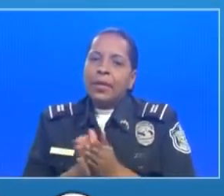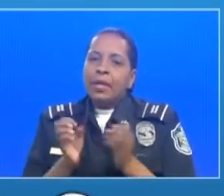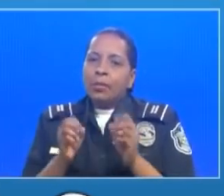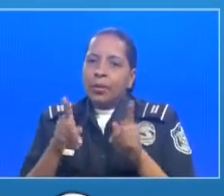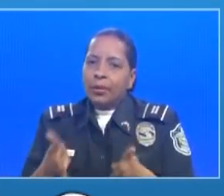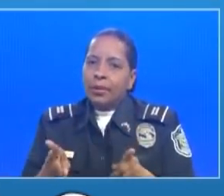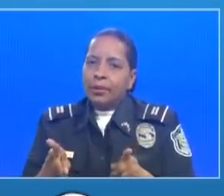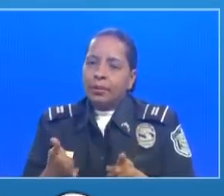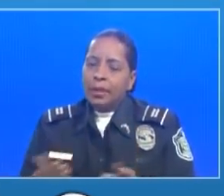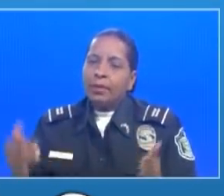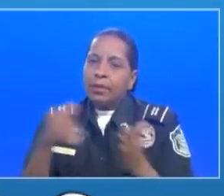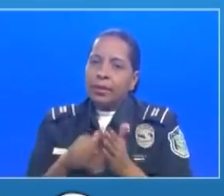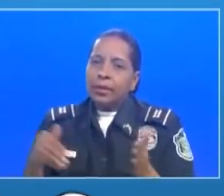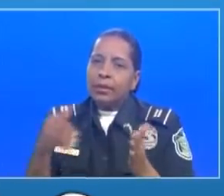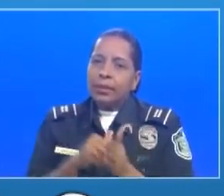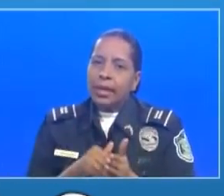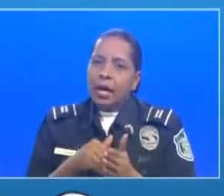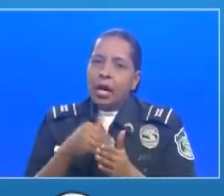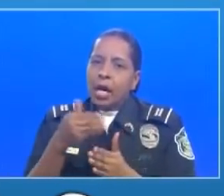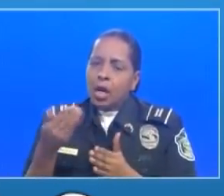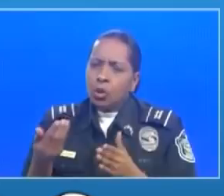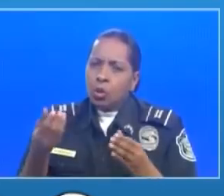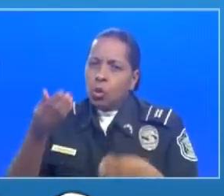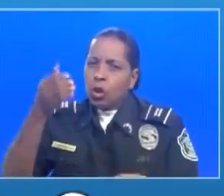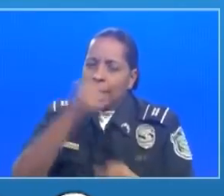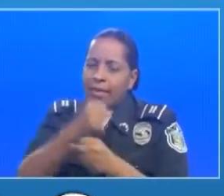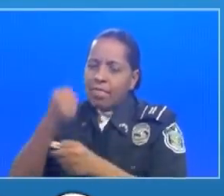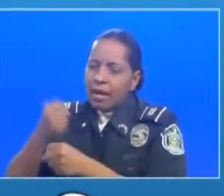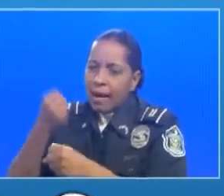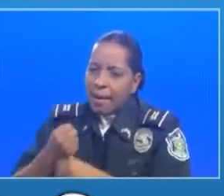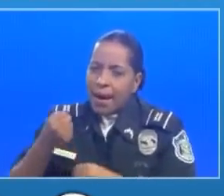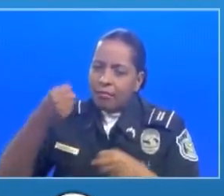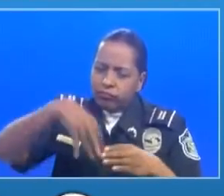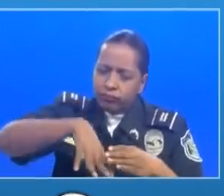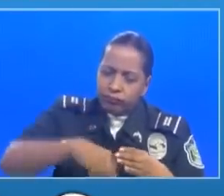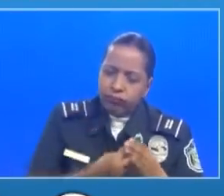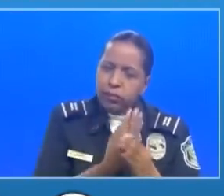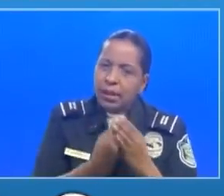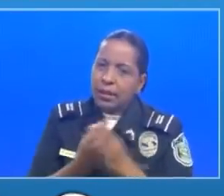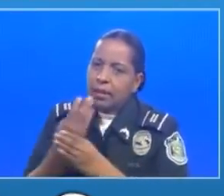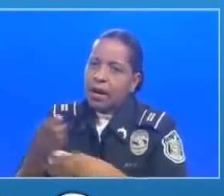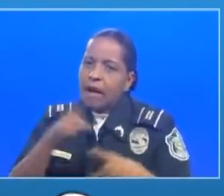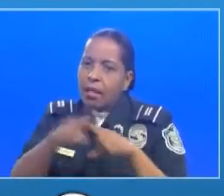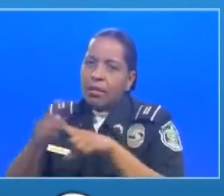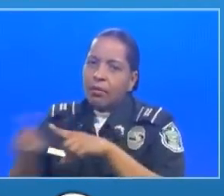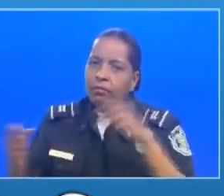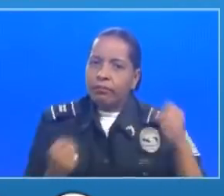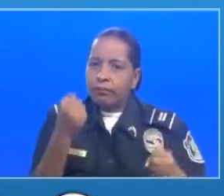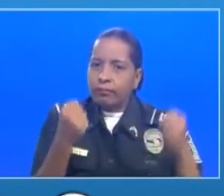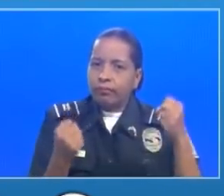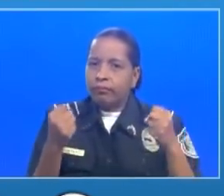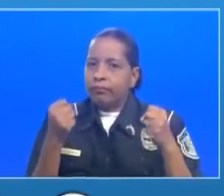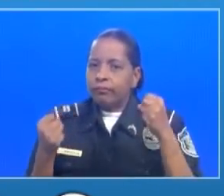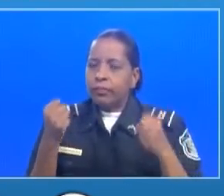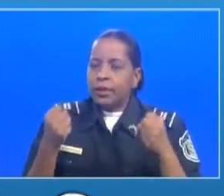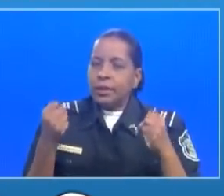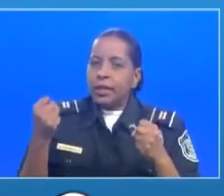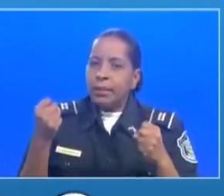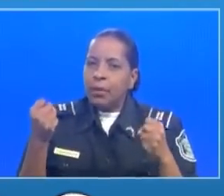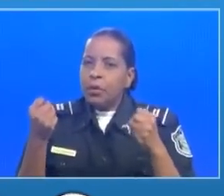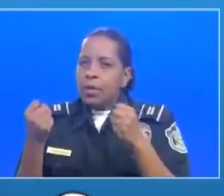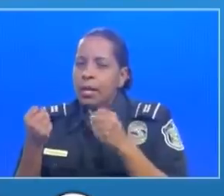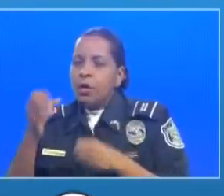para reiterarle a nuestros productores a nuestros agroindustriales comerciantes transportistas que estamos en